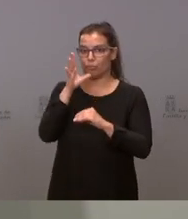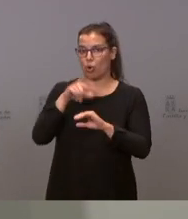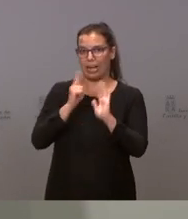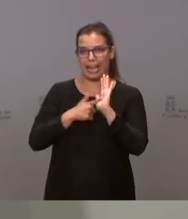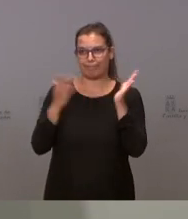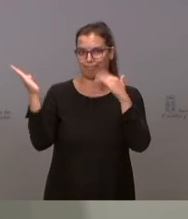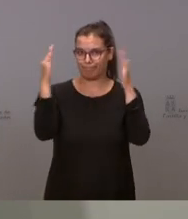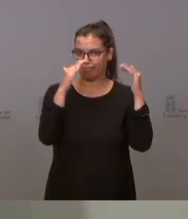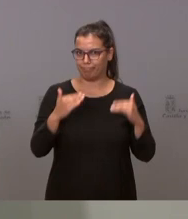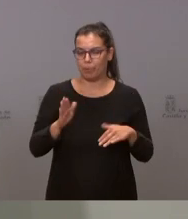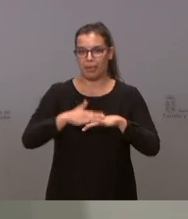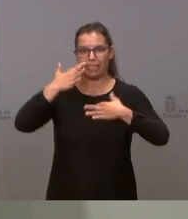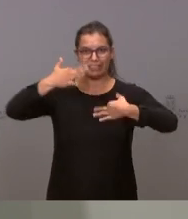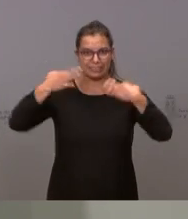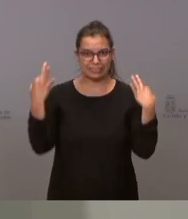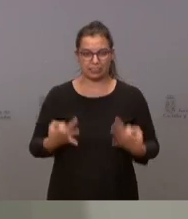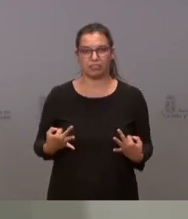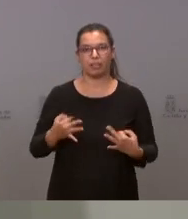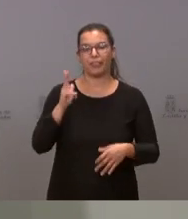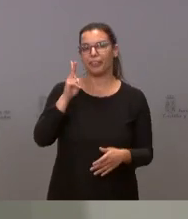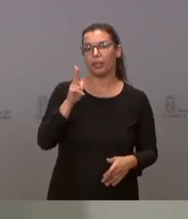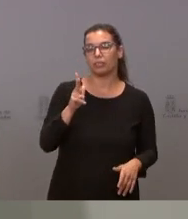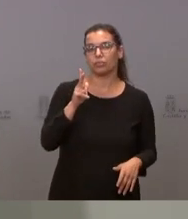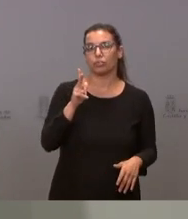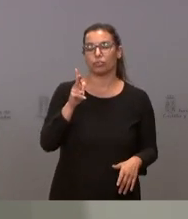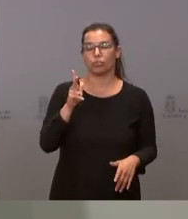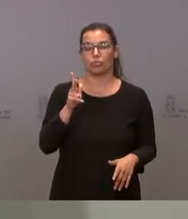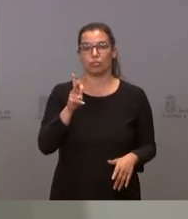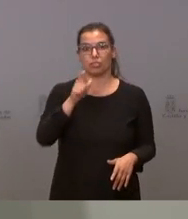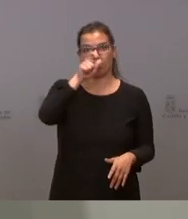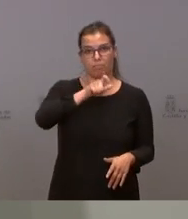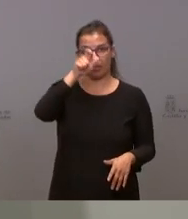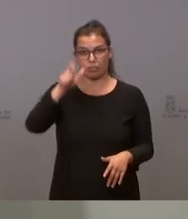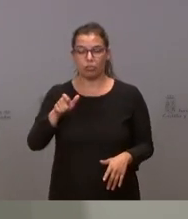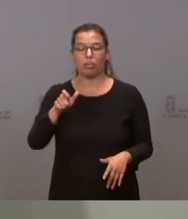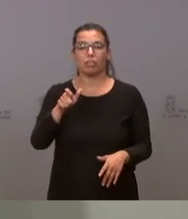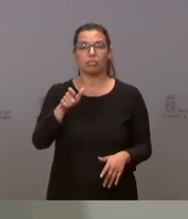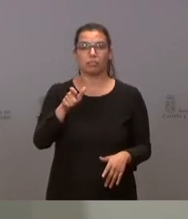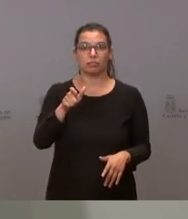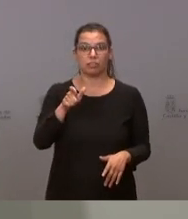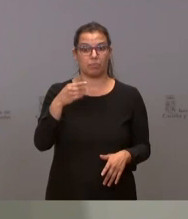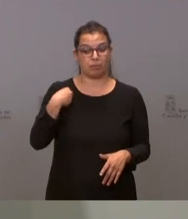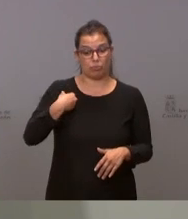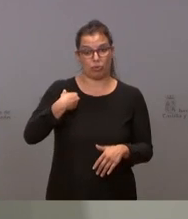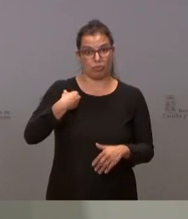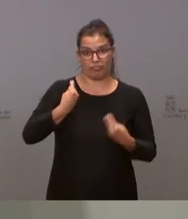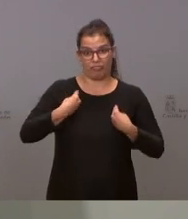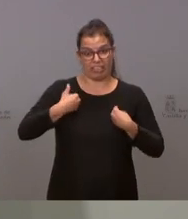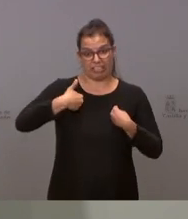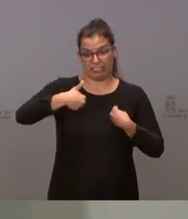para garantizar los derechos de los ciudadanos al final de sus días.